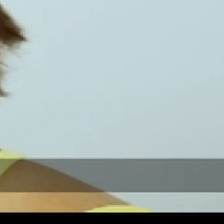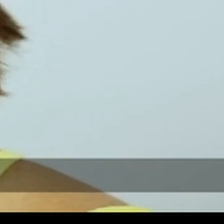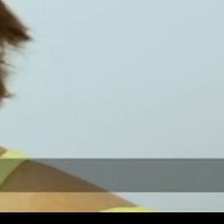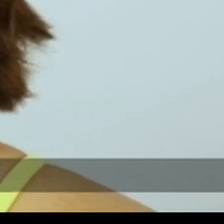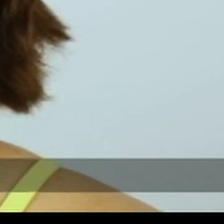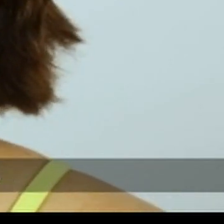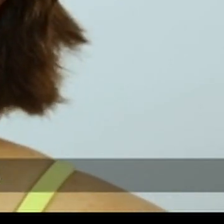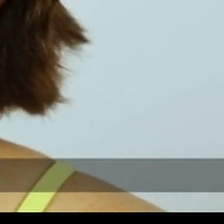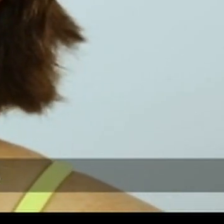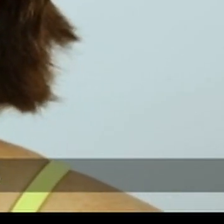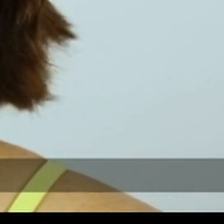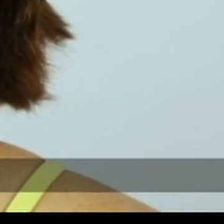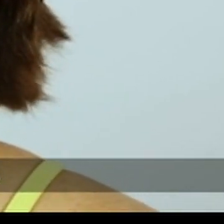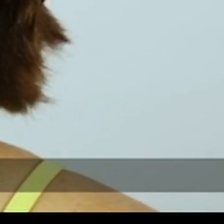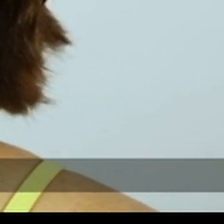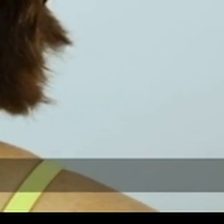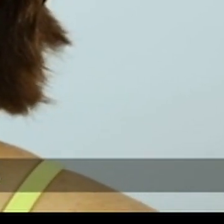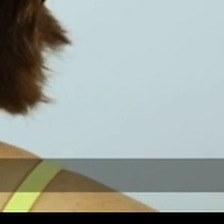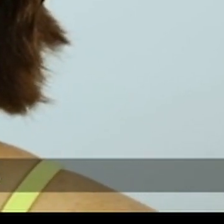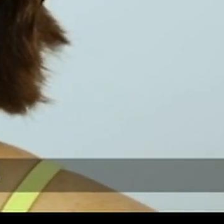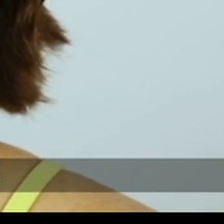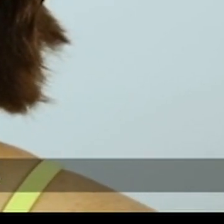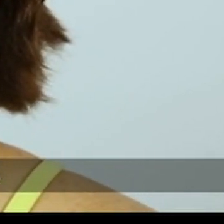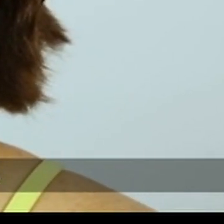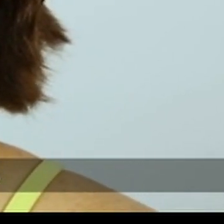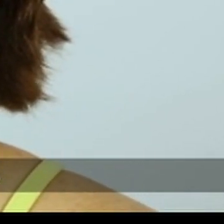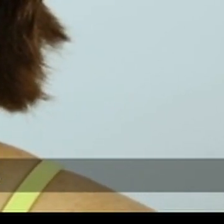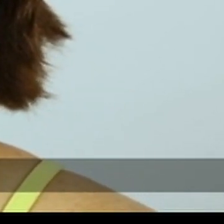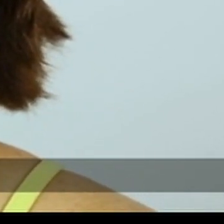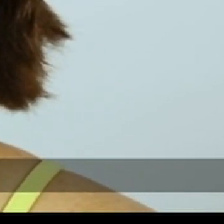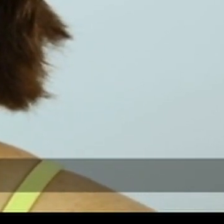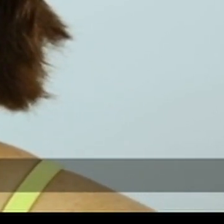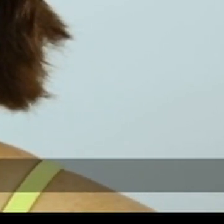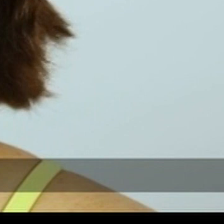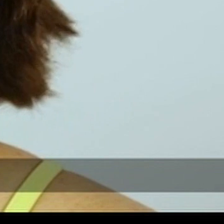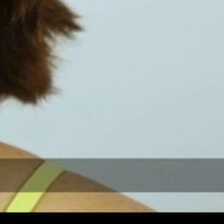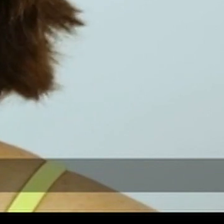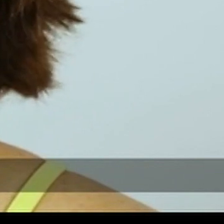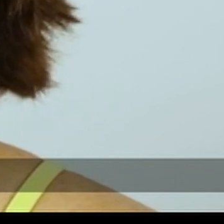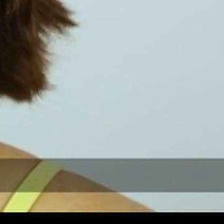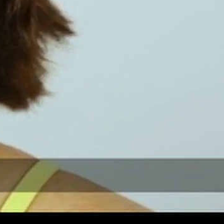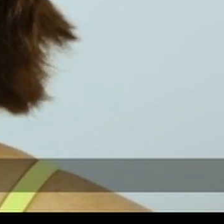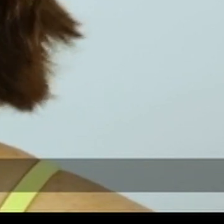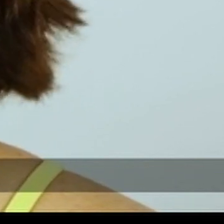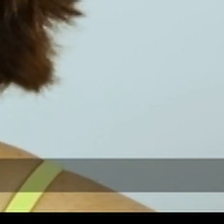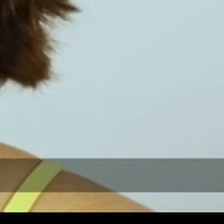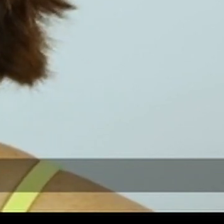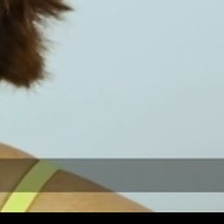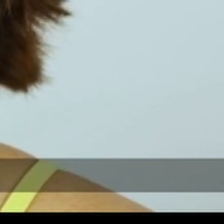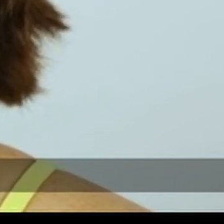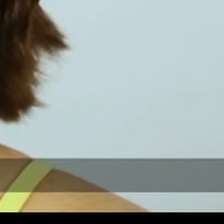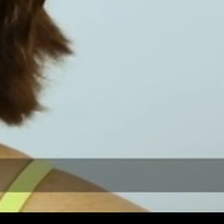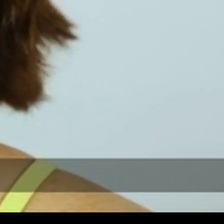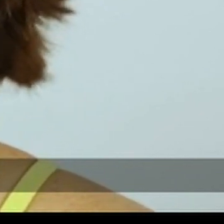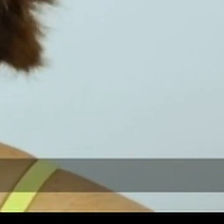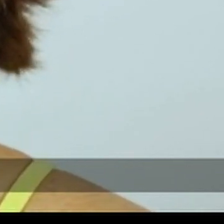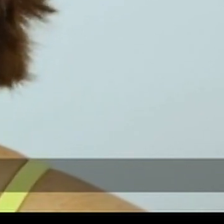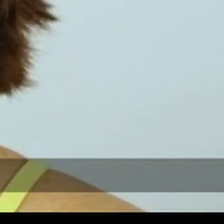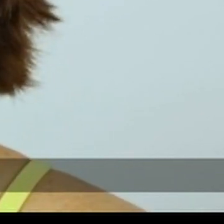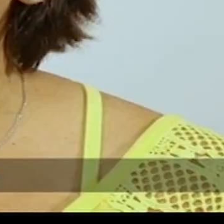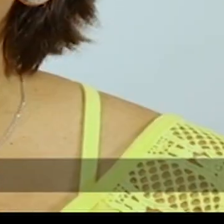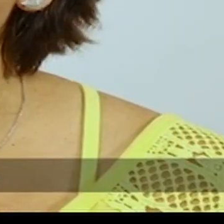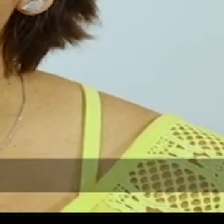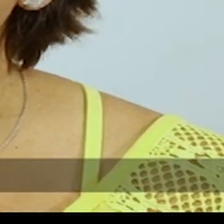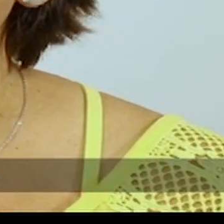Es para mí súper importante la responsabilidad que tengo sobre mí y sobre mis empleados y sobre mi